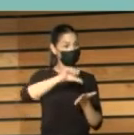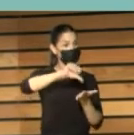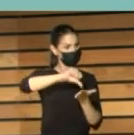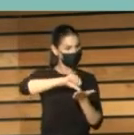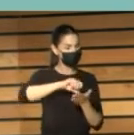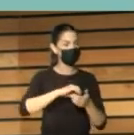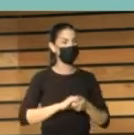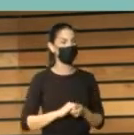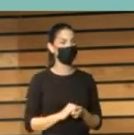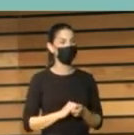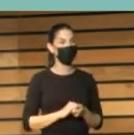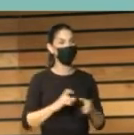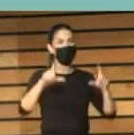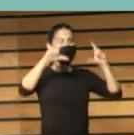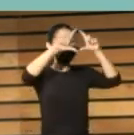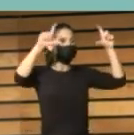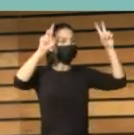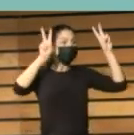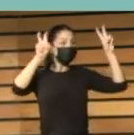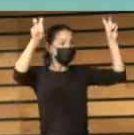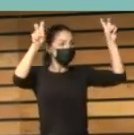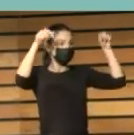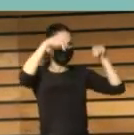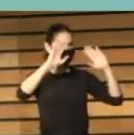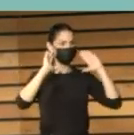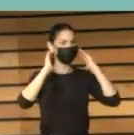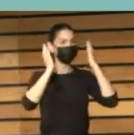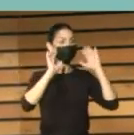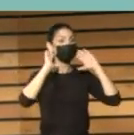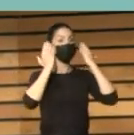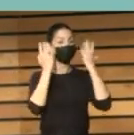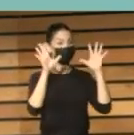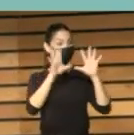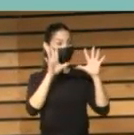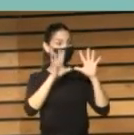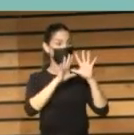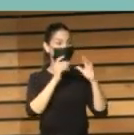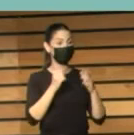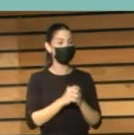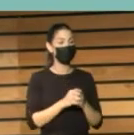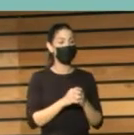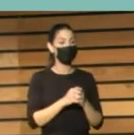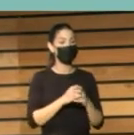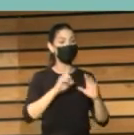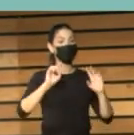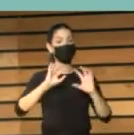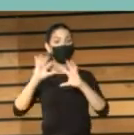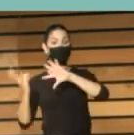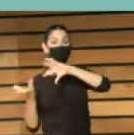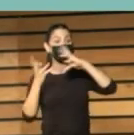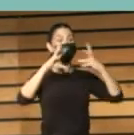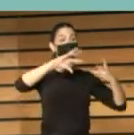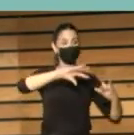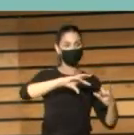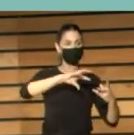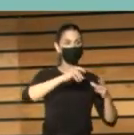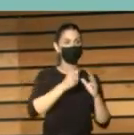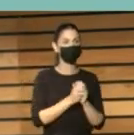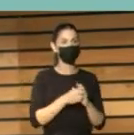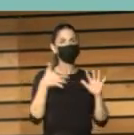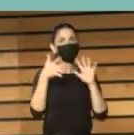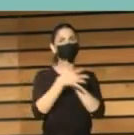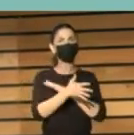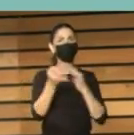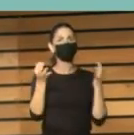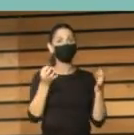El enunciado del congreso, del décimo congreso, desafío de la transformación, viene precisamente a poner de relieve el papel que las